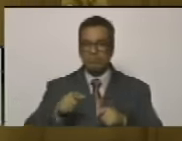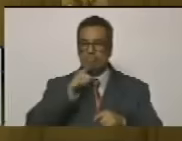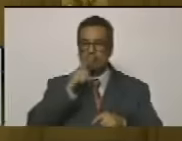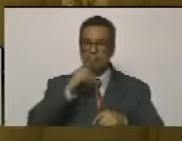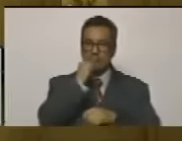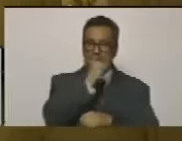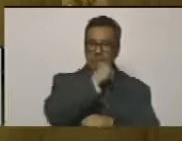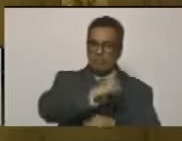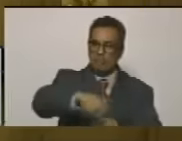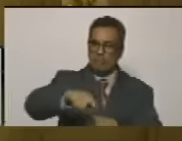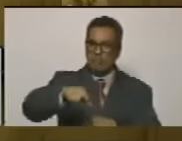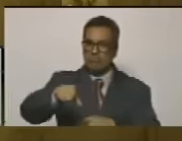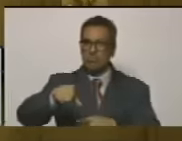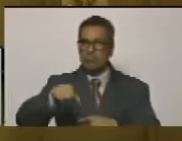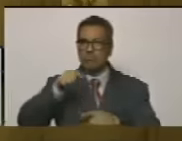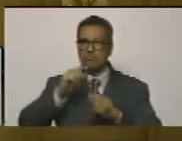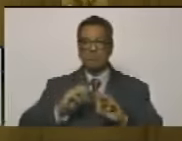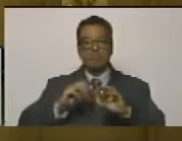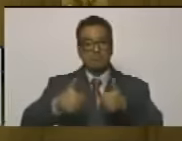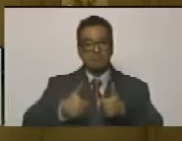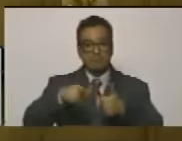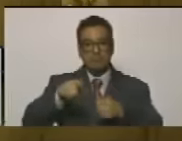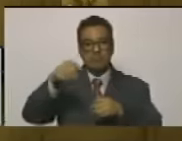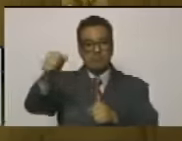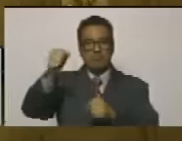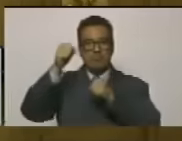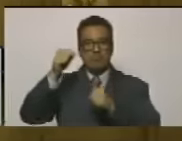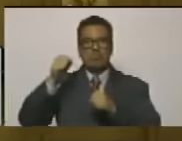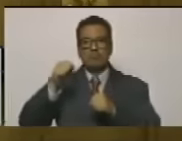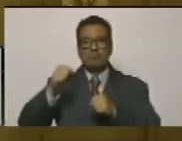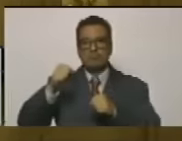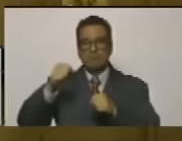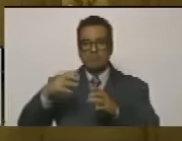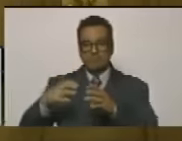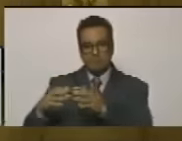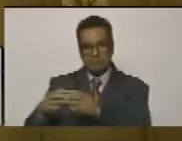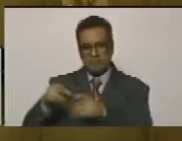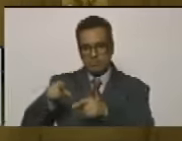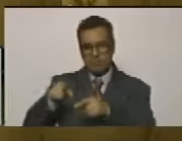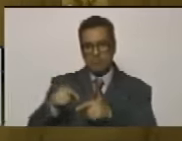que a partir de esa victoria de un sector